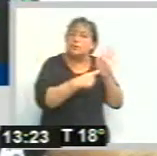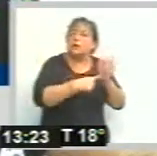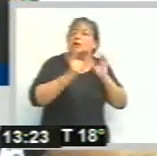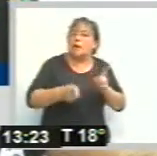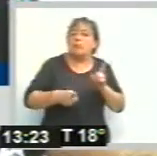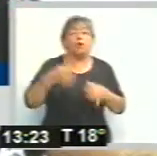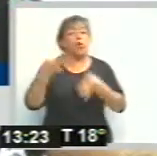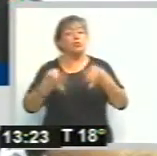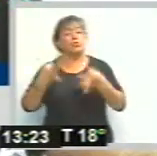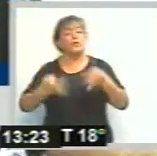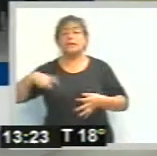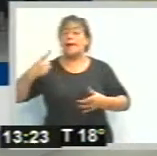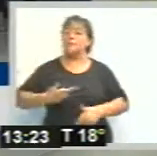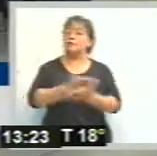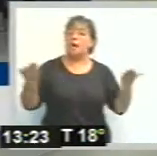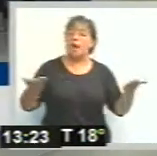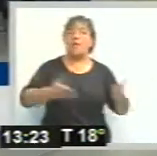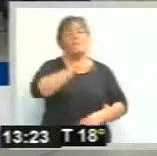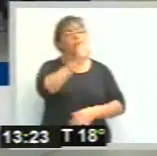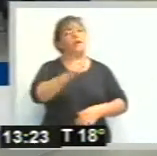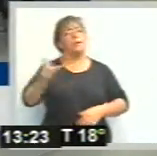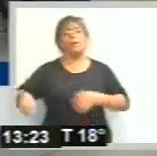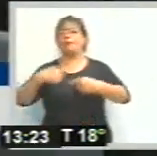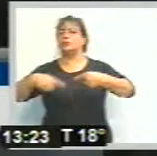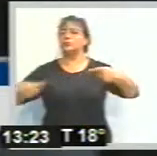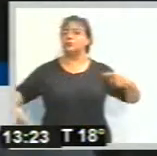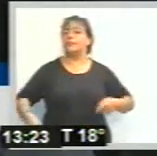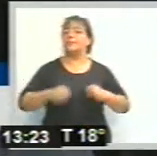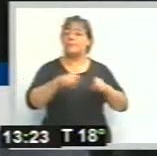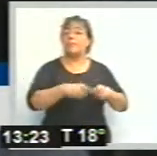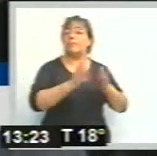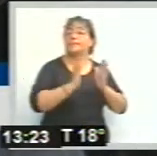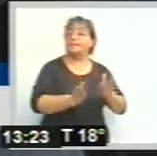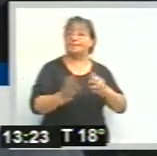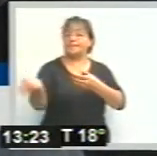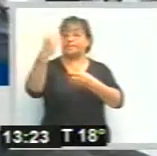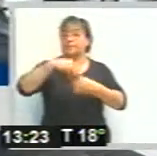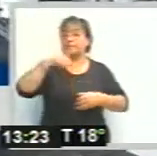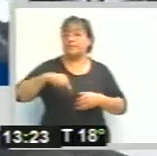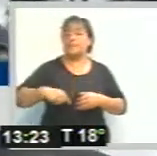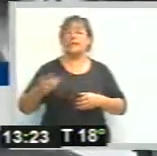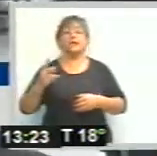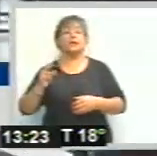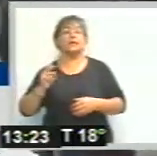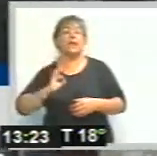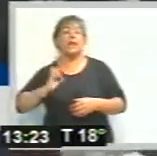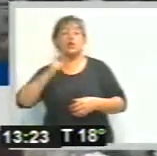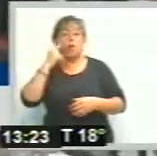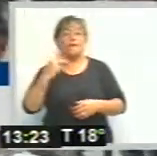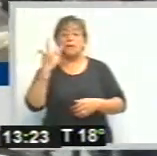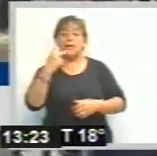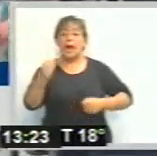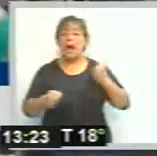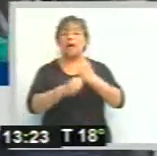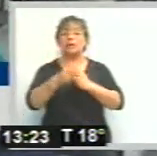de justicia social para muchísimas personas, que justamente en el periodo que se incluye ahora, que va entre el 93 y el 2003, fue el